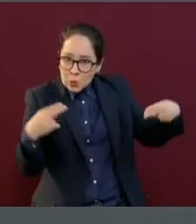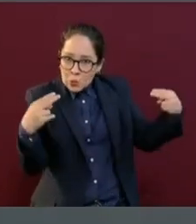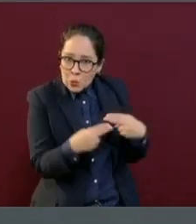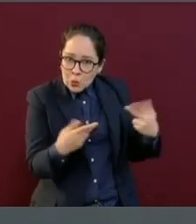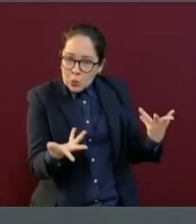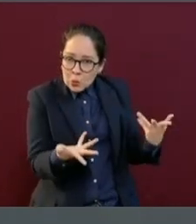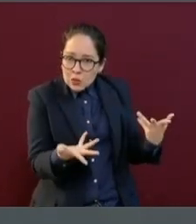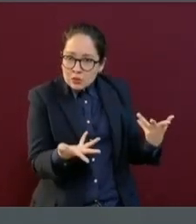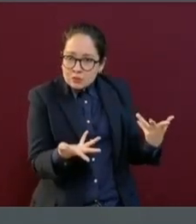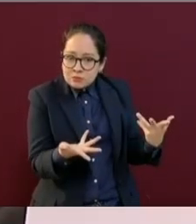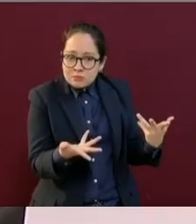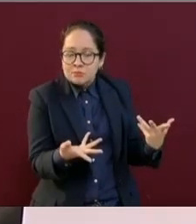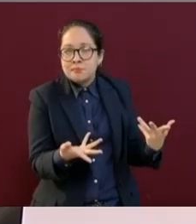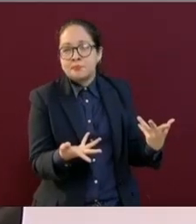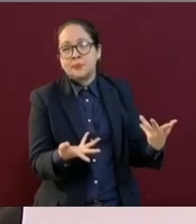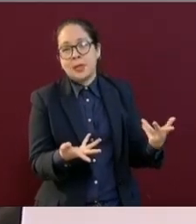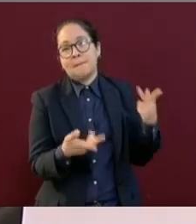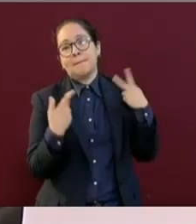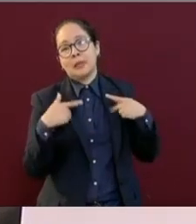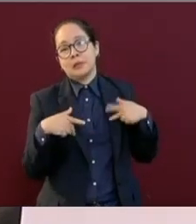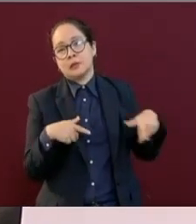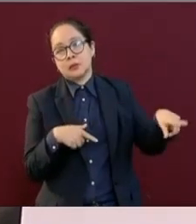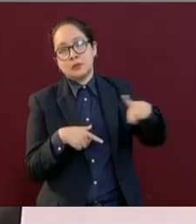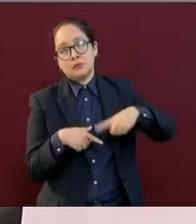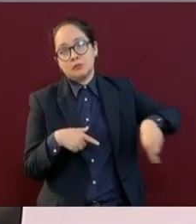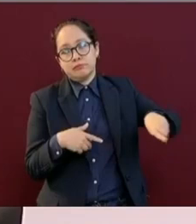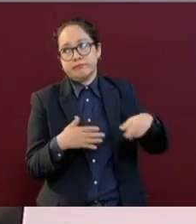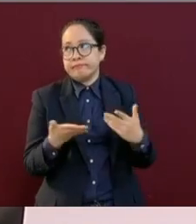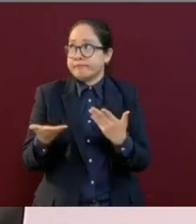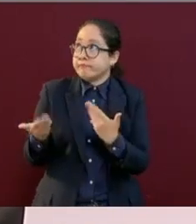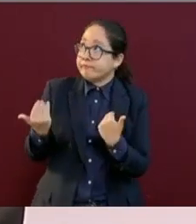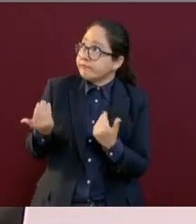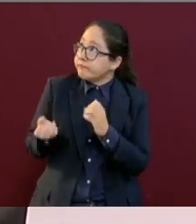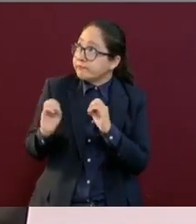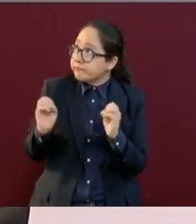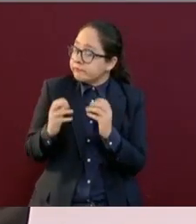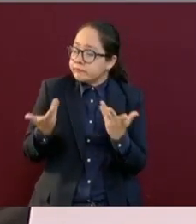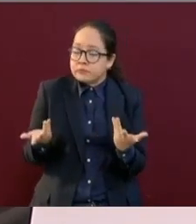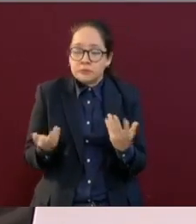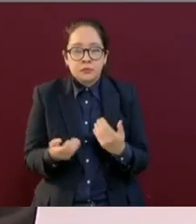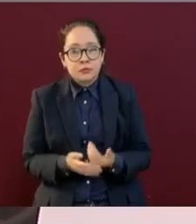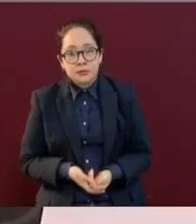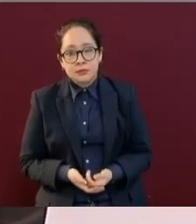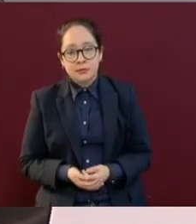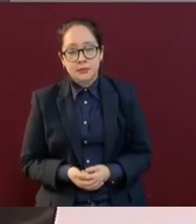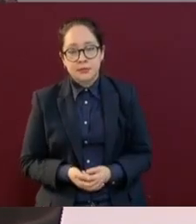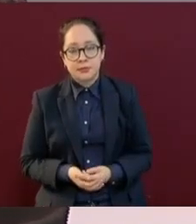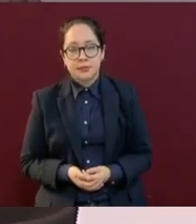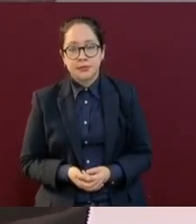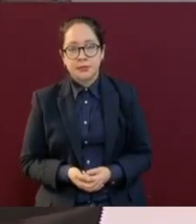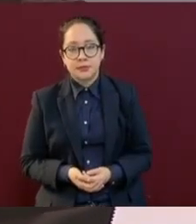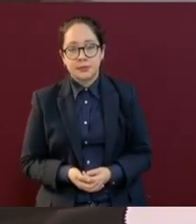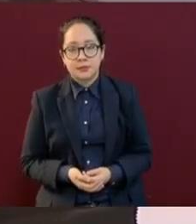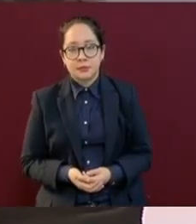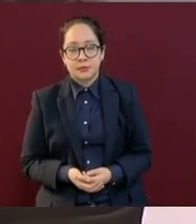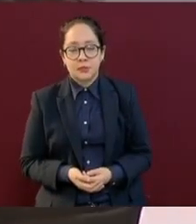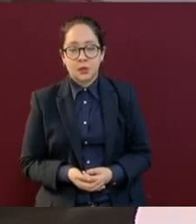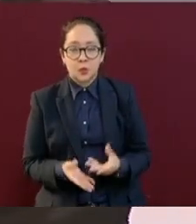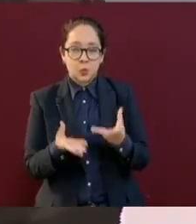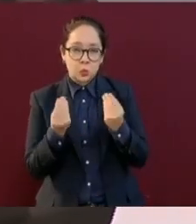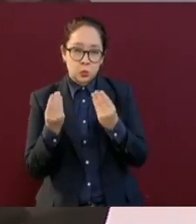Se quedaba el apoyo en el camino. Había moche,